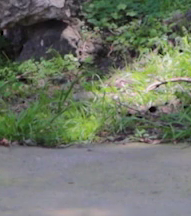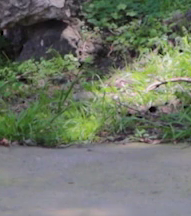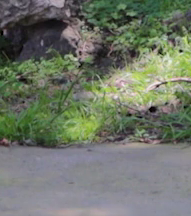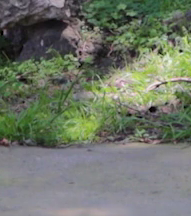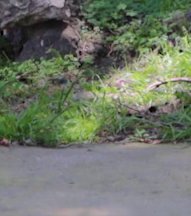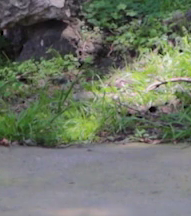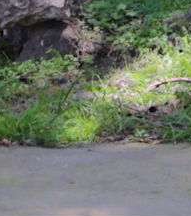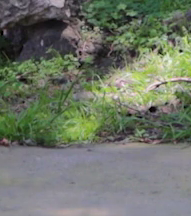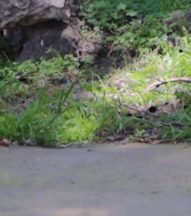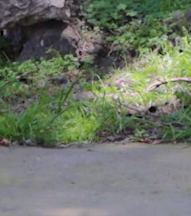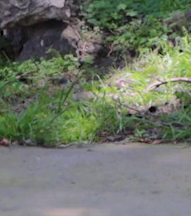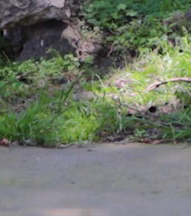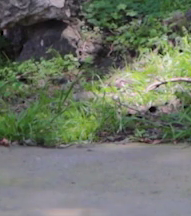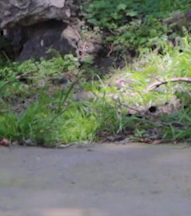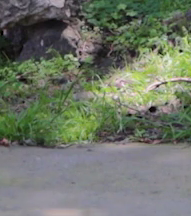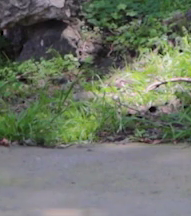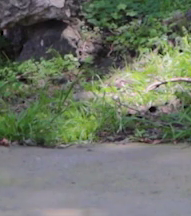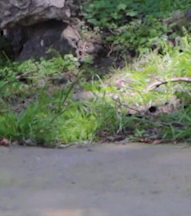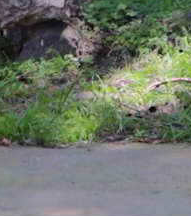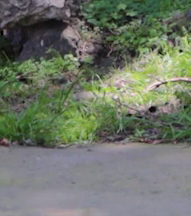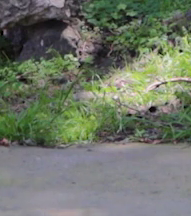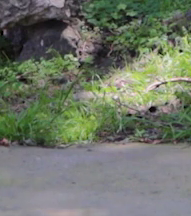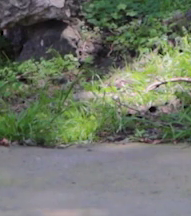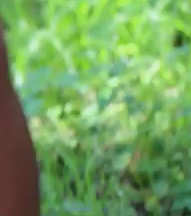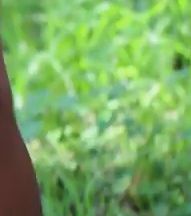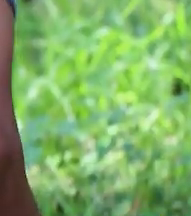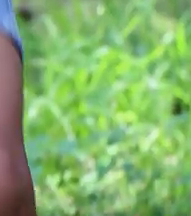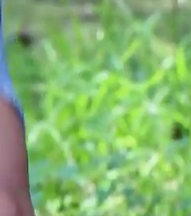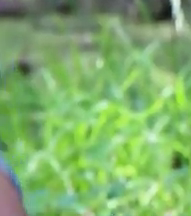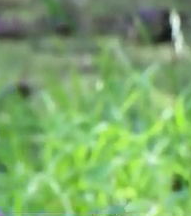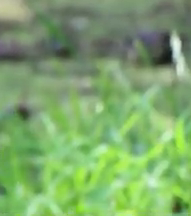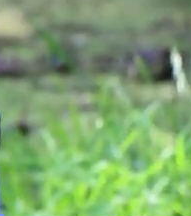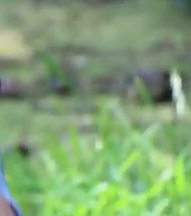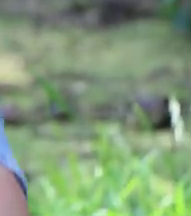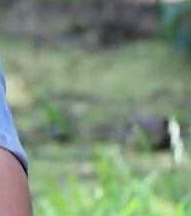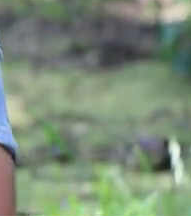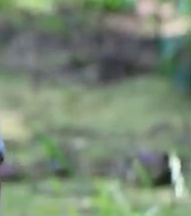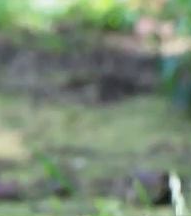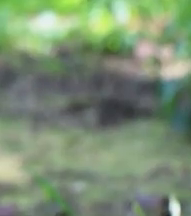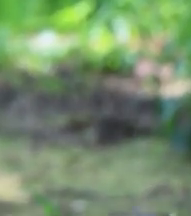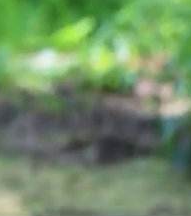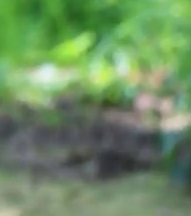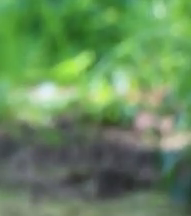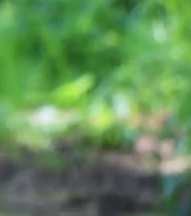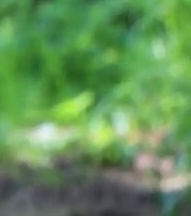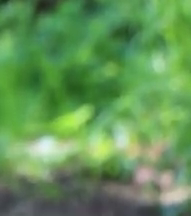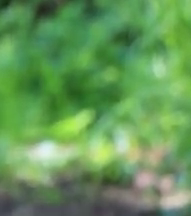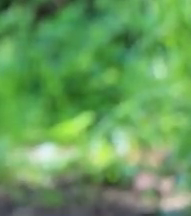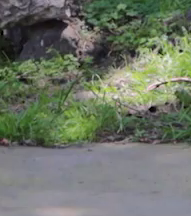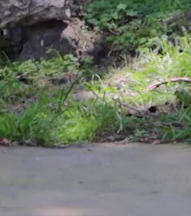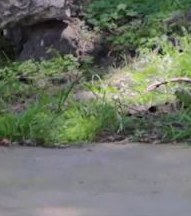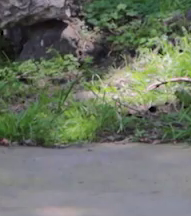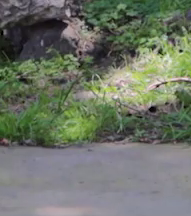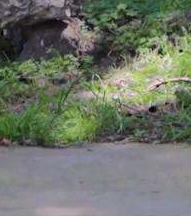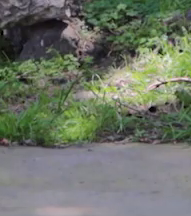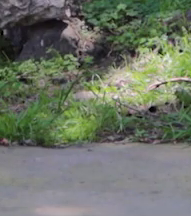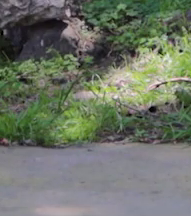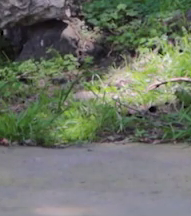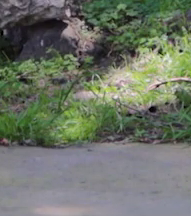más. Bien trabajado. Respira. Bien. Una más. Bien.